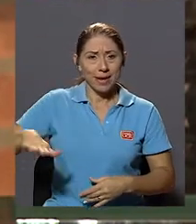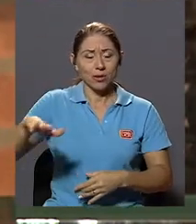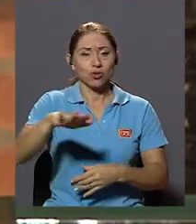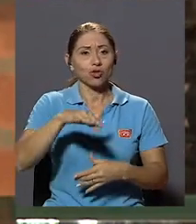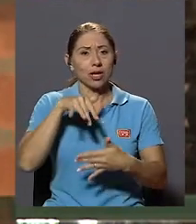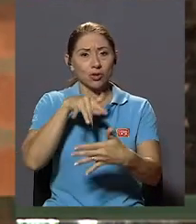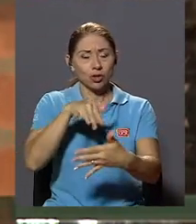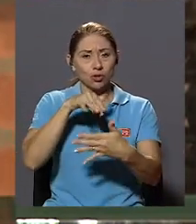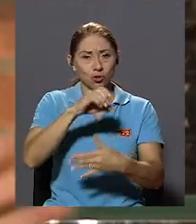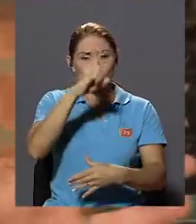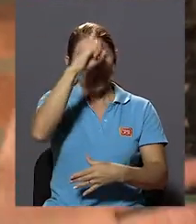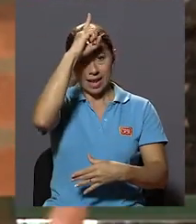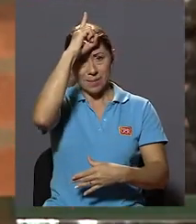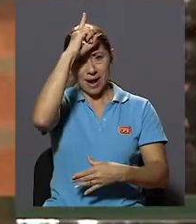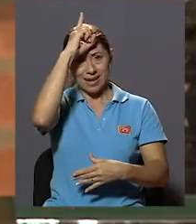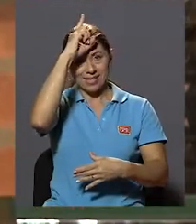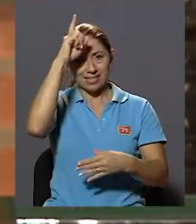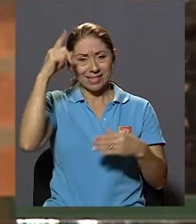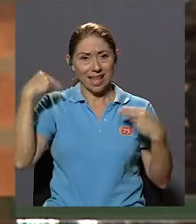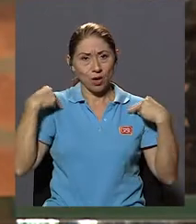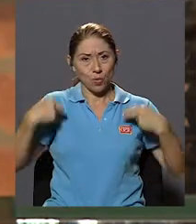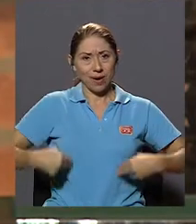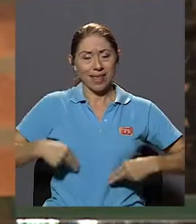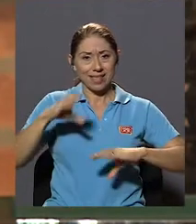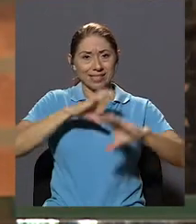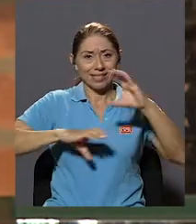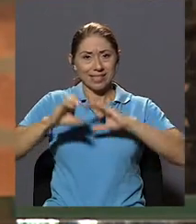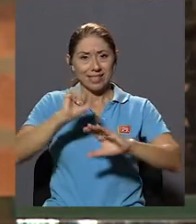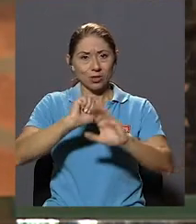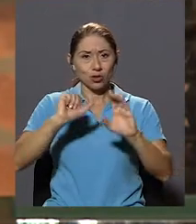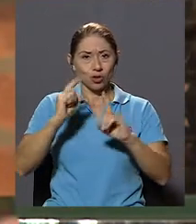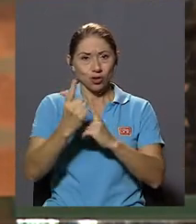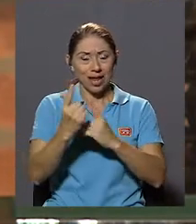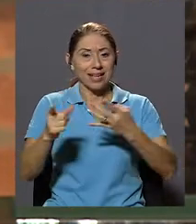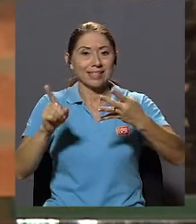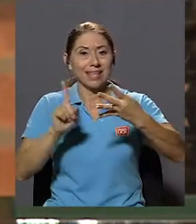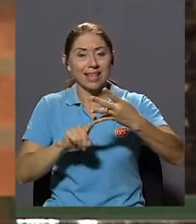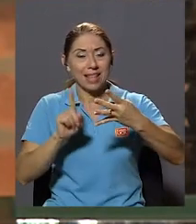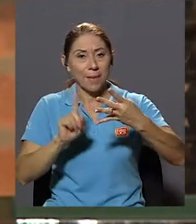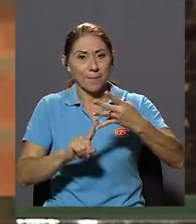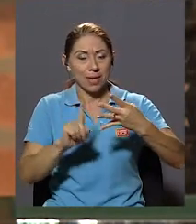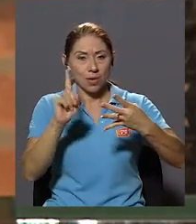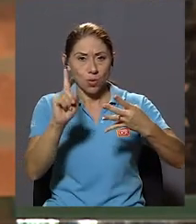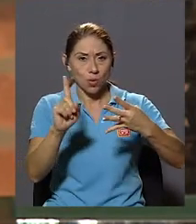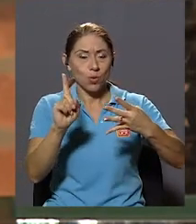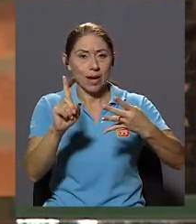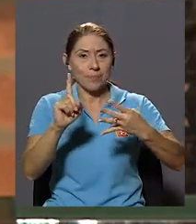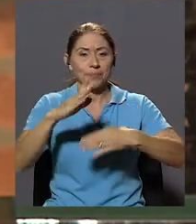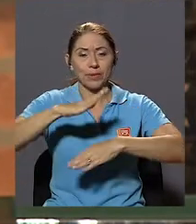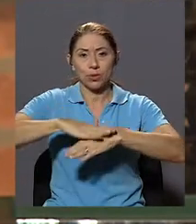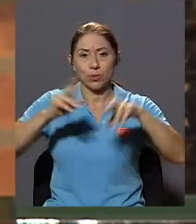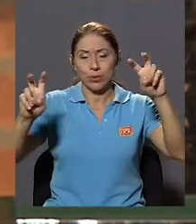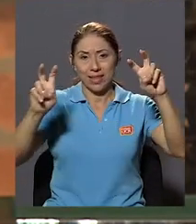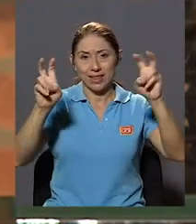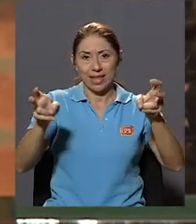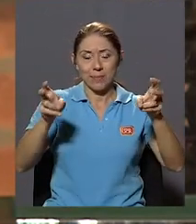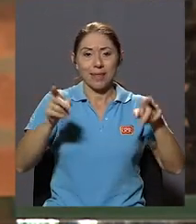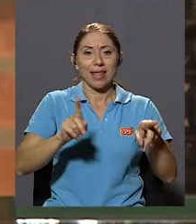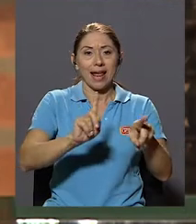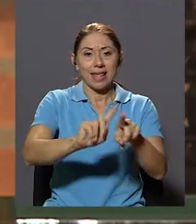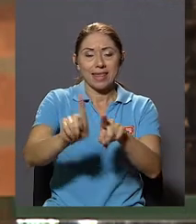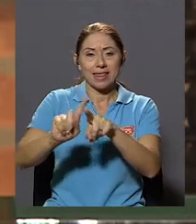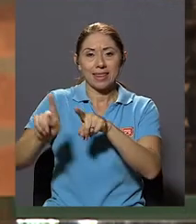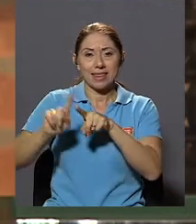estudios alemanes en humanidades y ciencias sociales Y también una cátedra sobre el tema de la